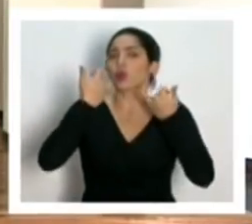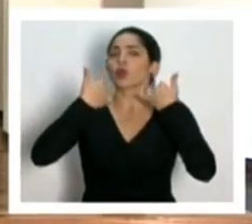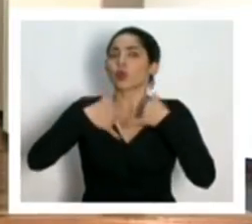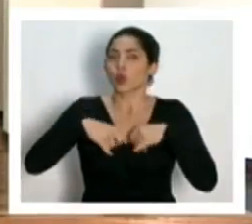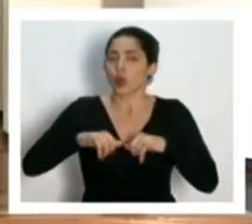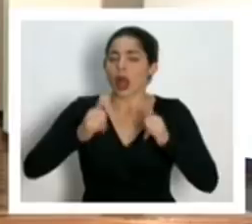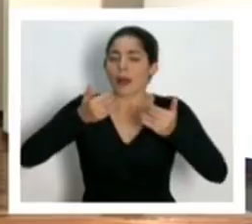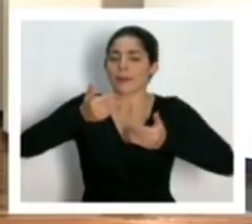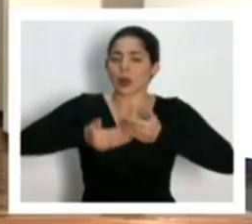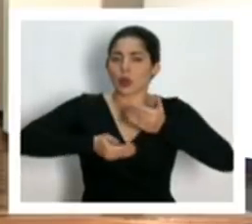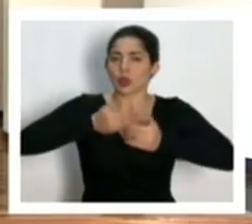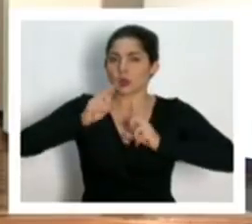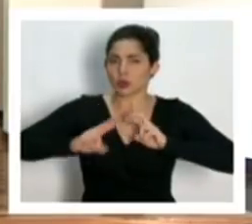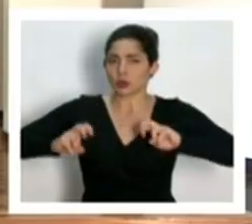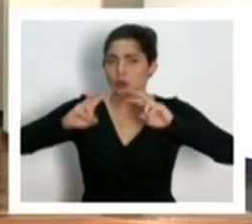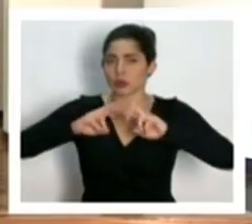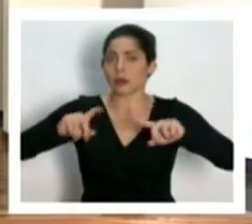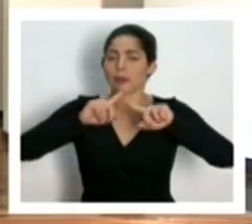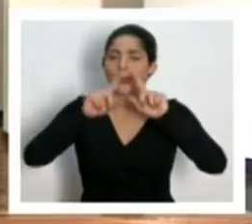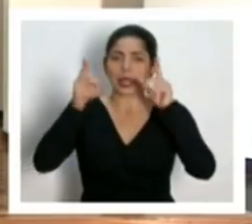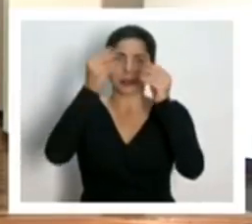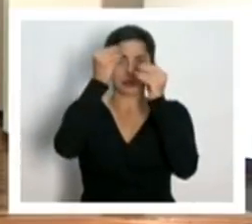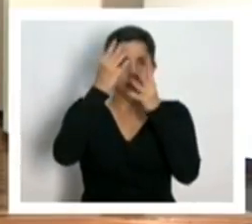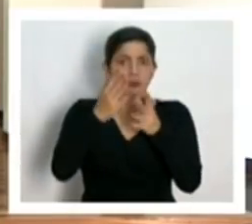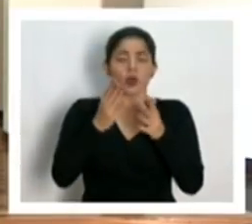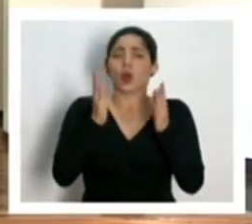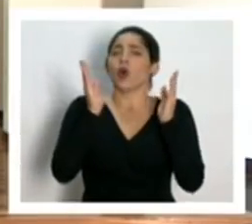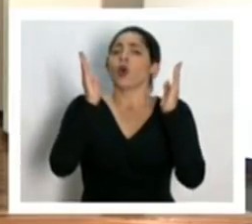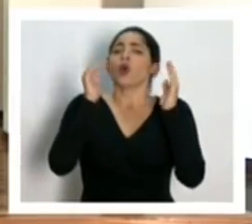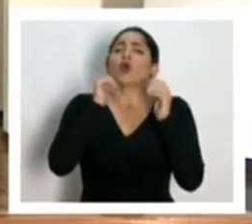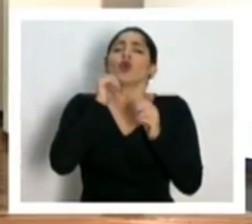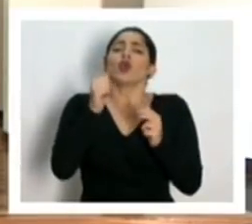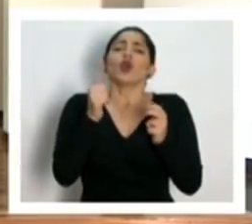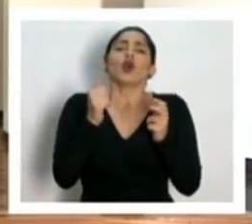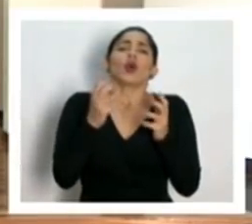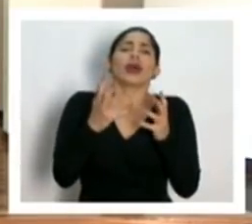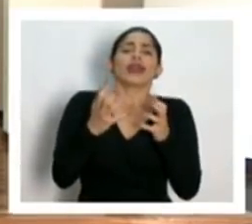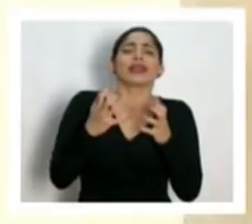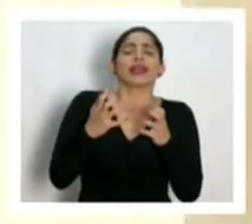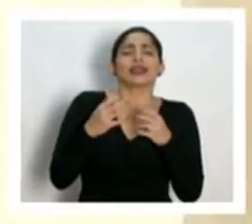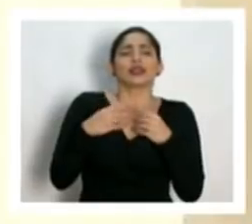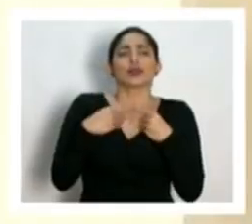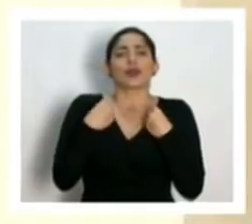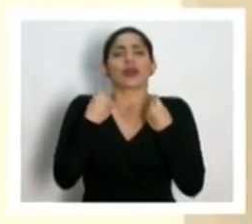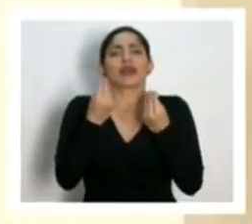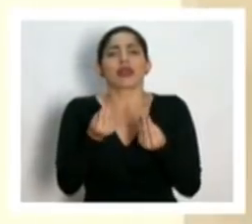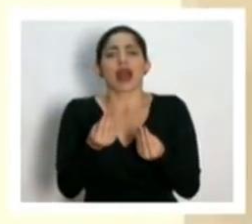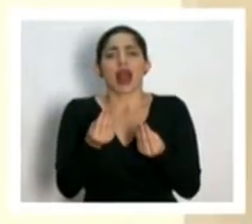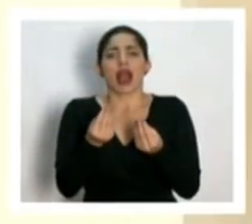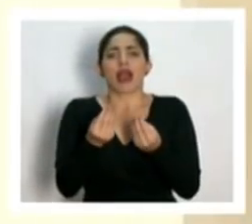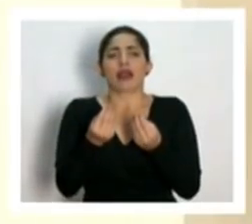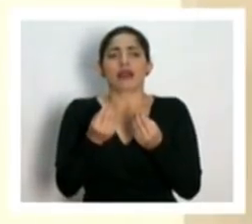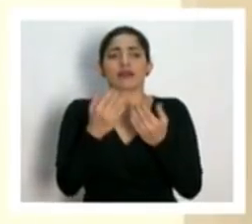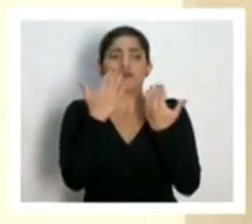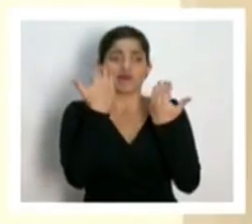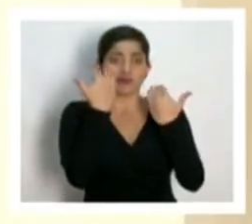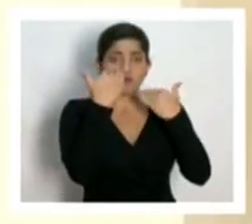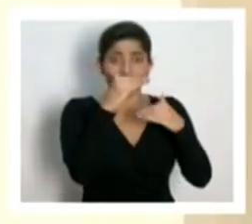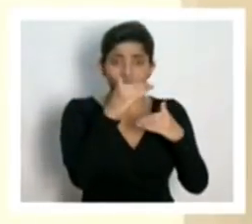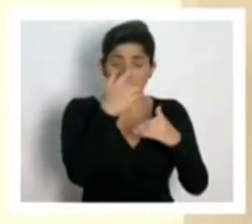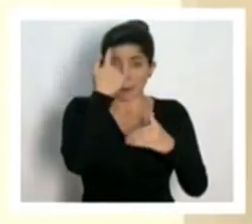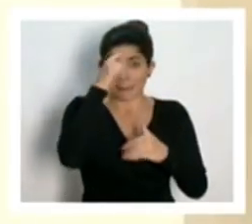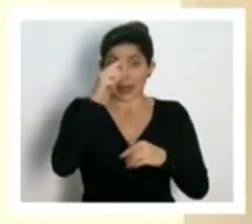en un proceso de análisis pero les debo decir que no hay intención de generar alguna restricción a